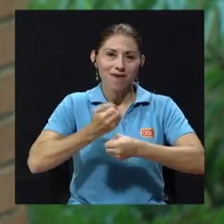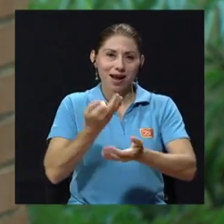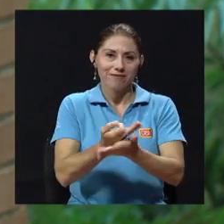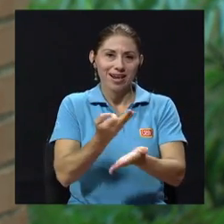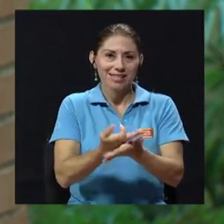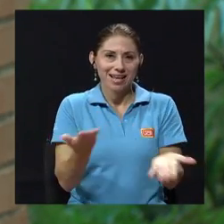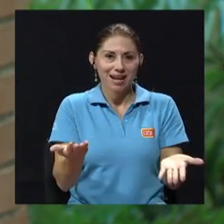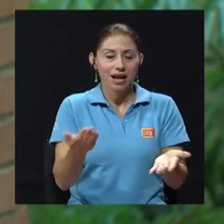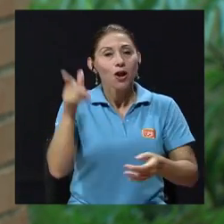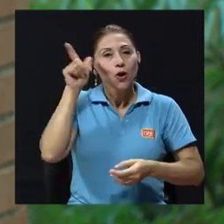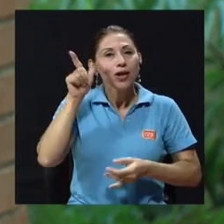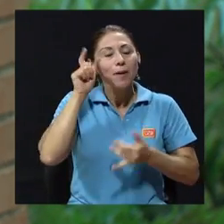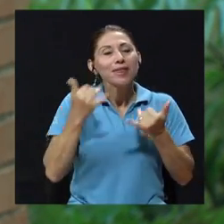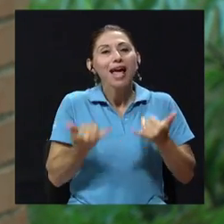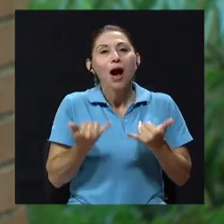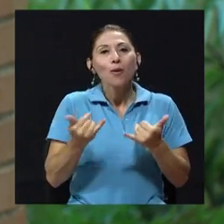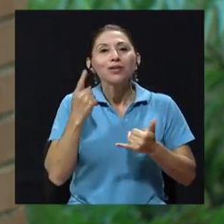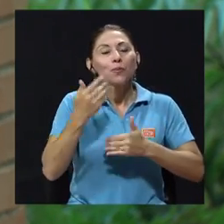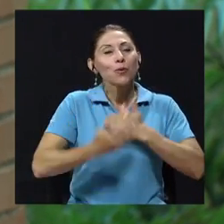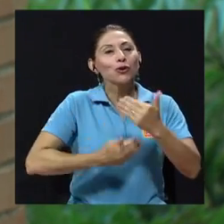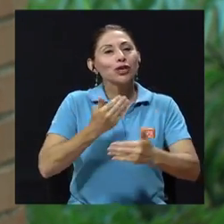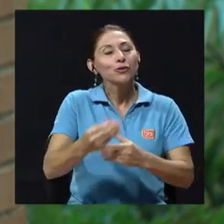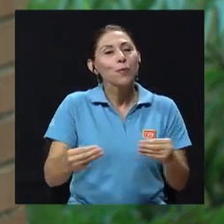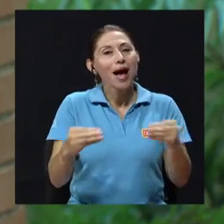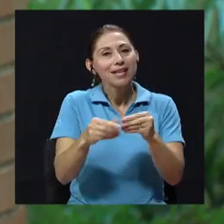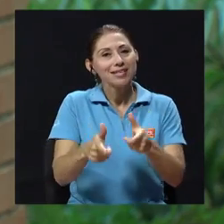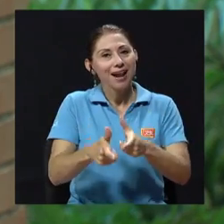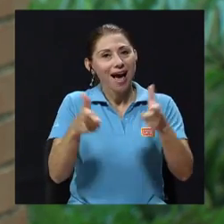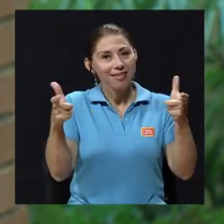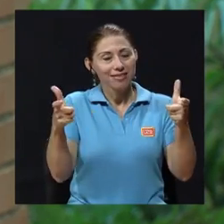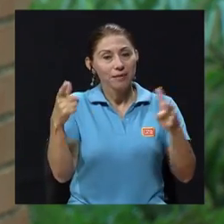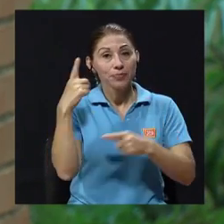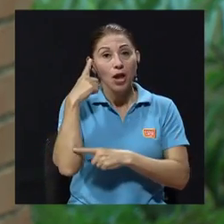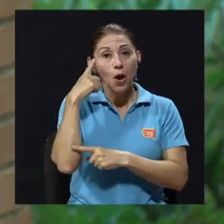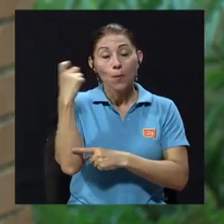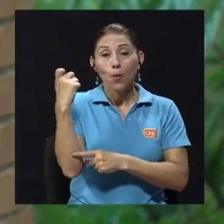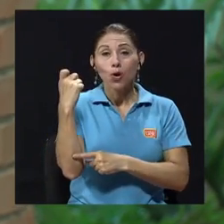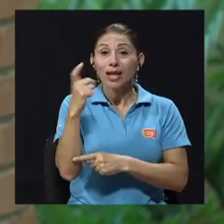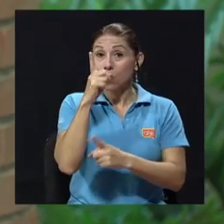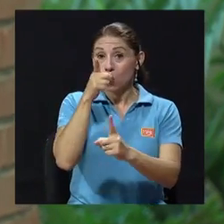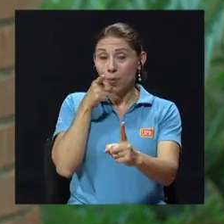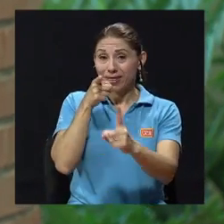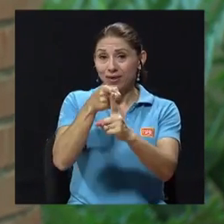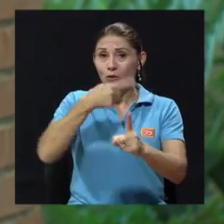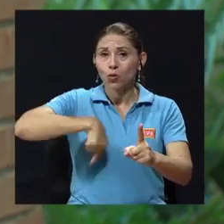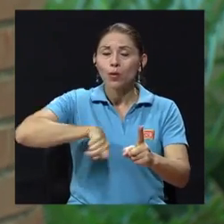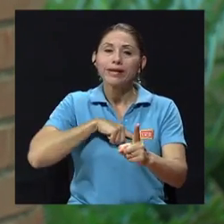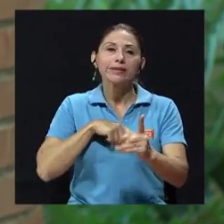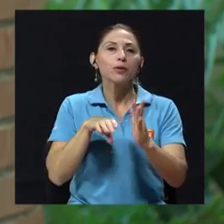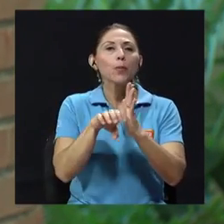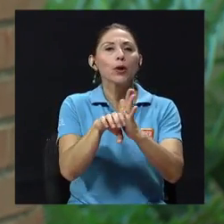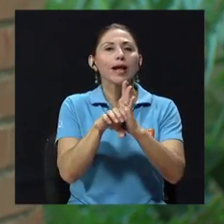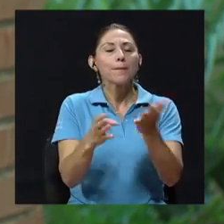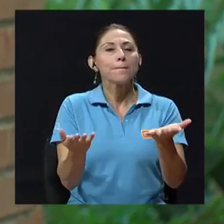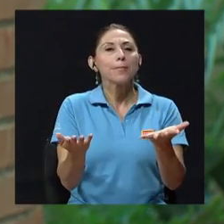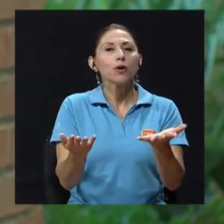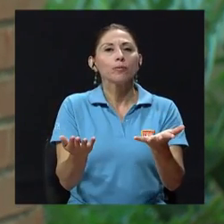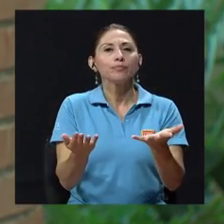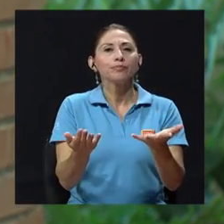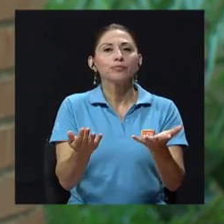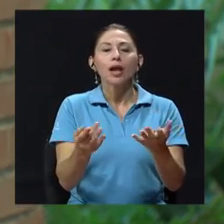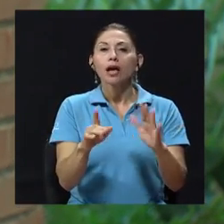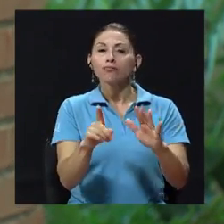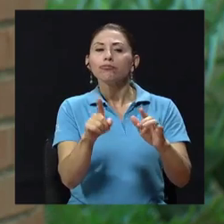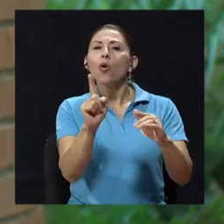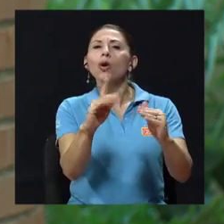que ahora sí estamos en un proceso tal vez más grande porque uno de nuestros objetivos es, por ejemplo, tomar